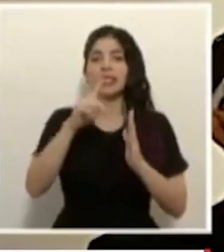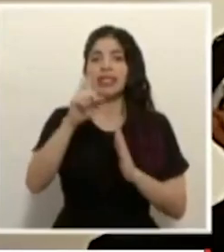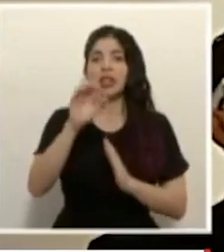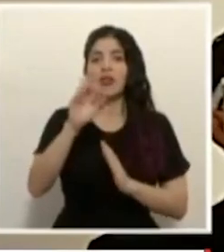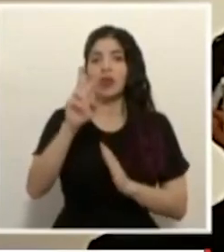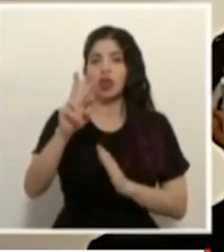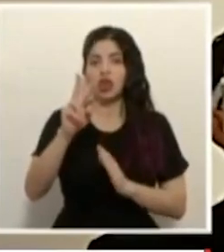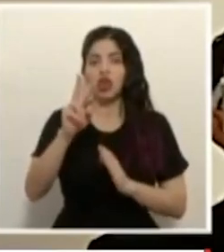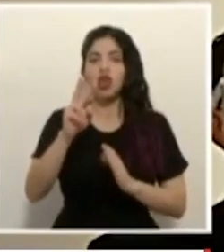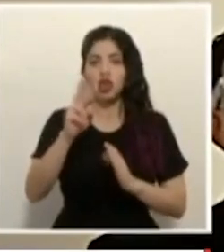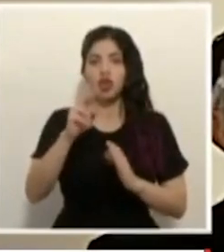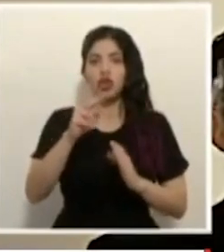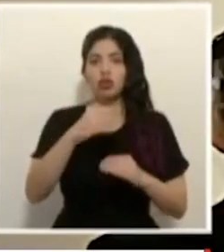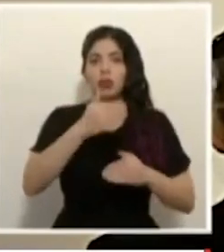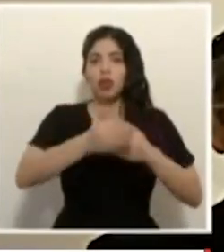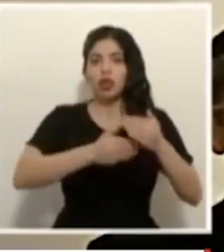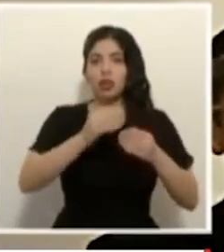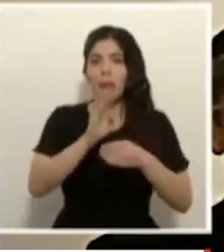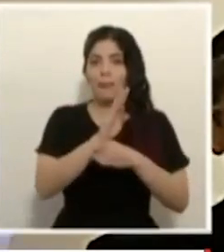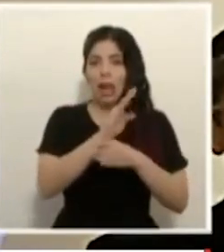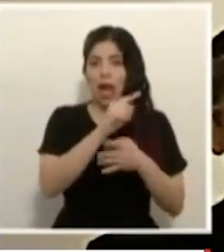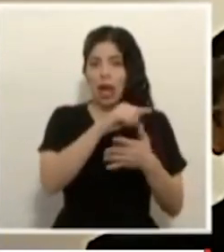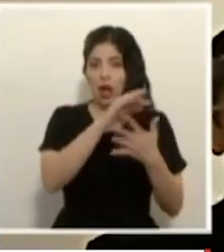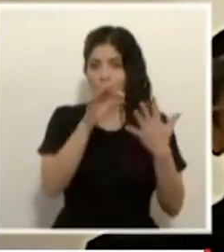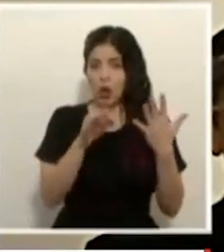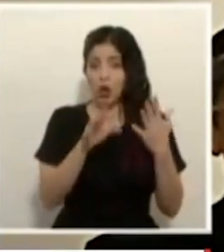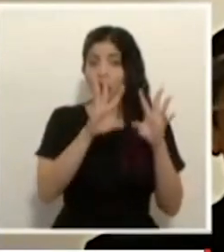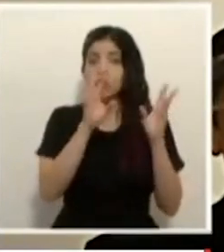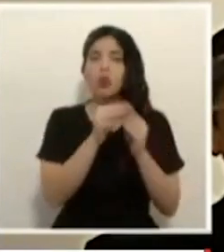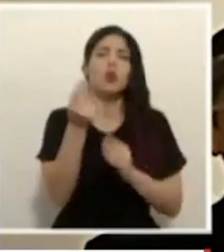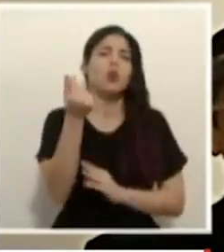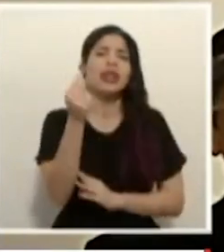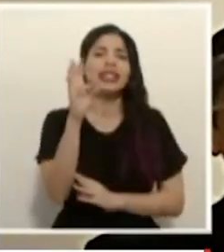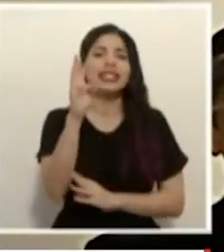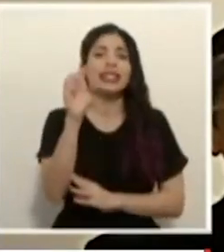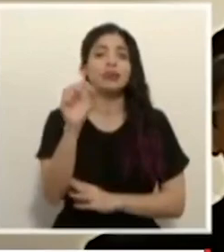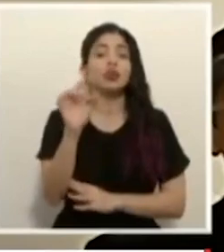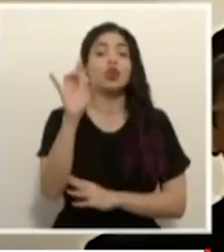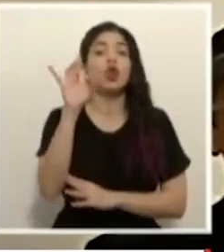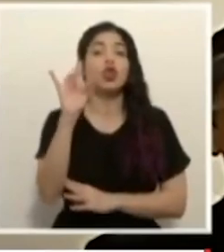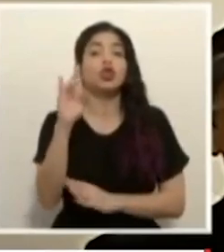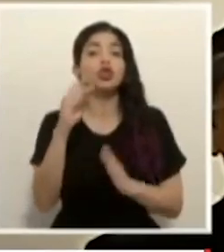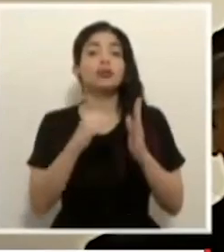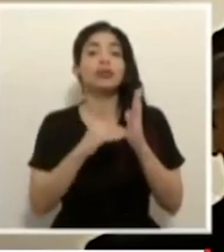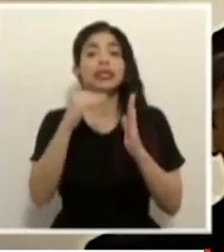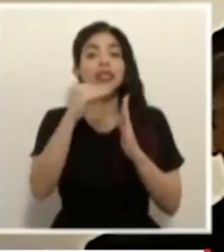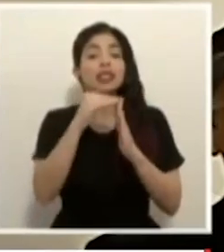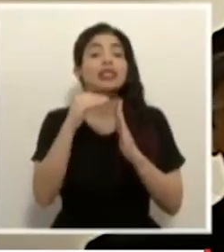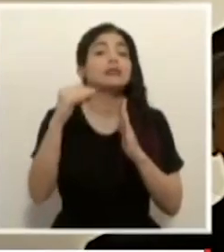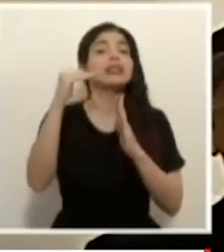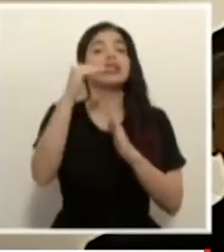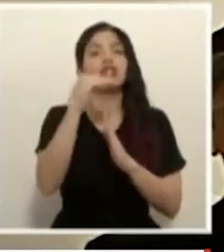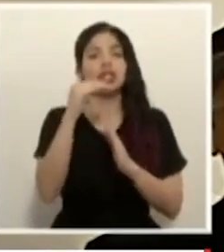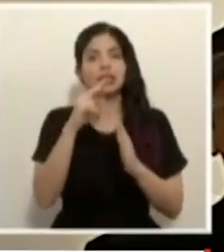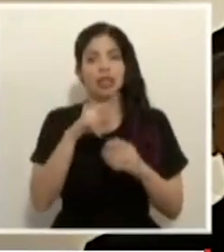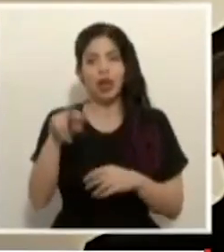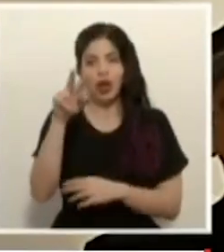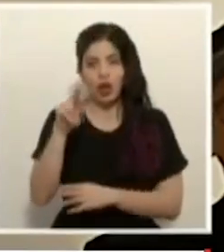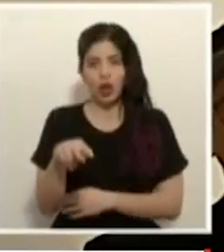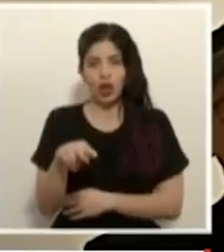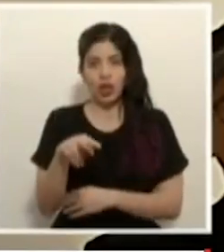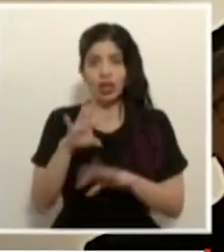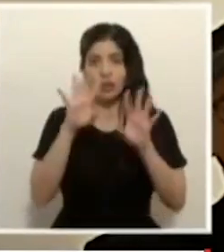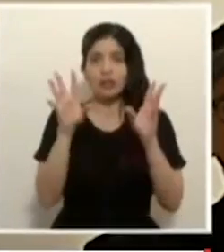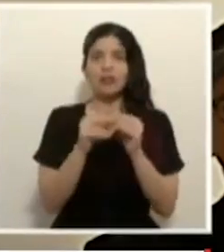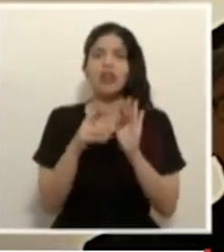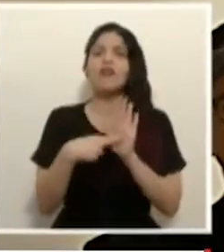operaciones bancarias con un saldo total de 6.8 millones de millones de colones, lo que